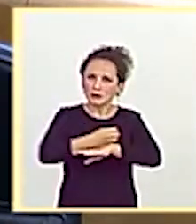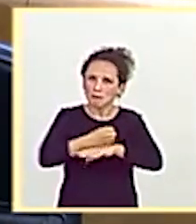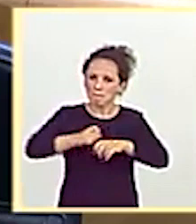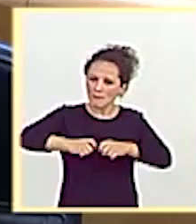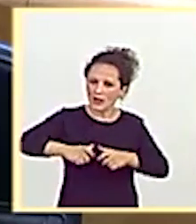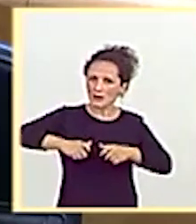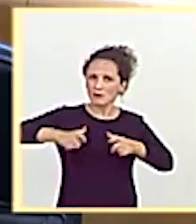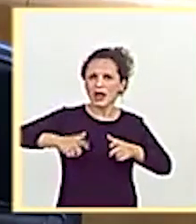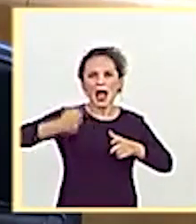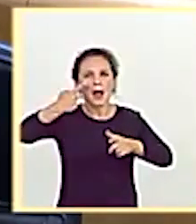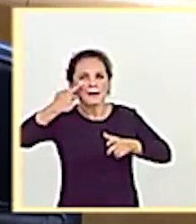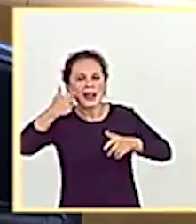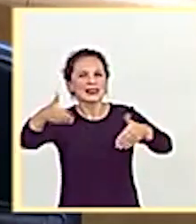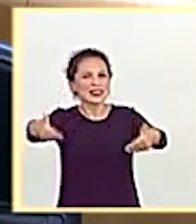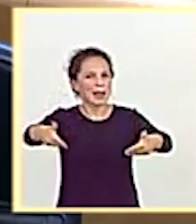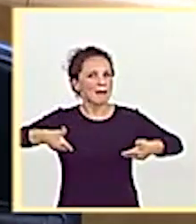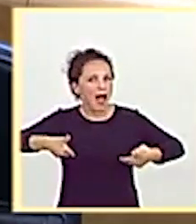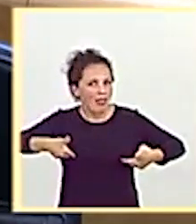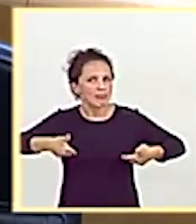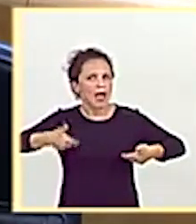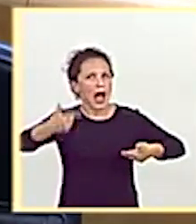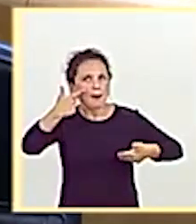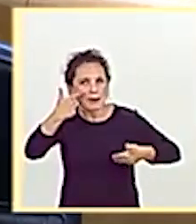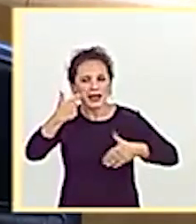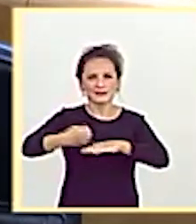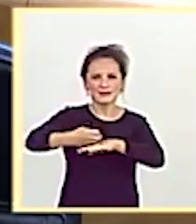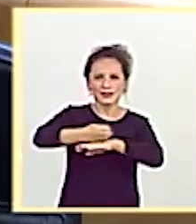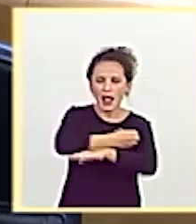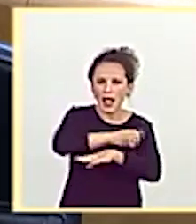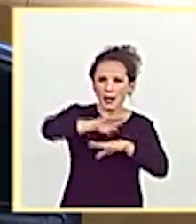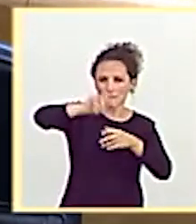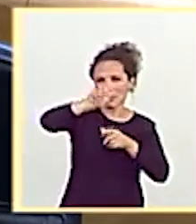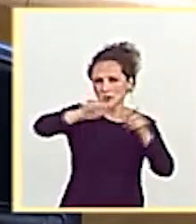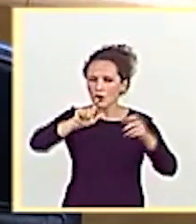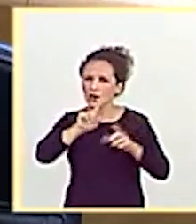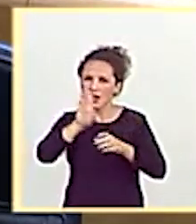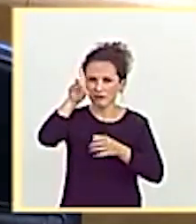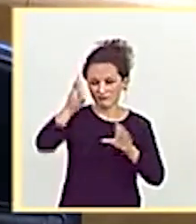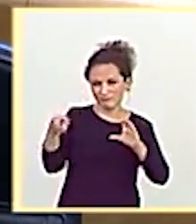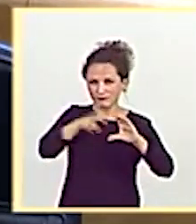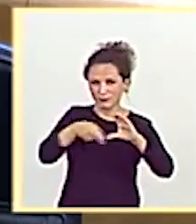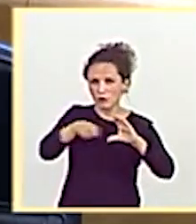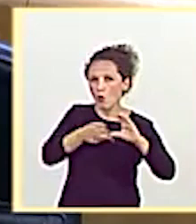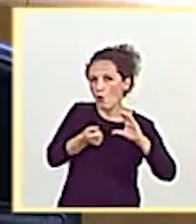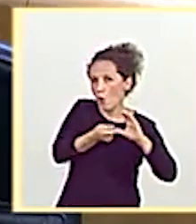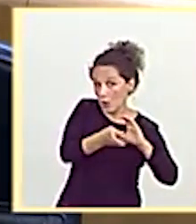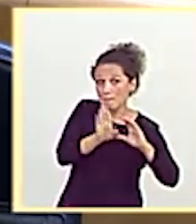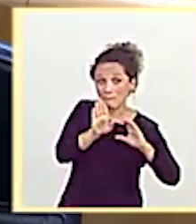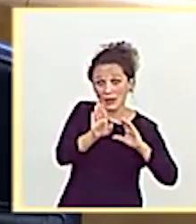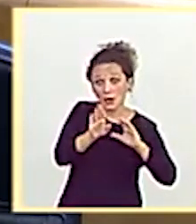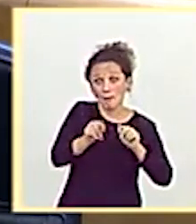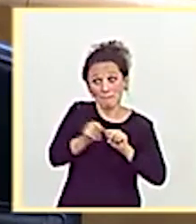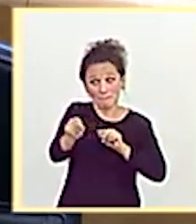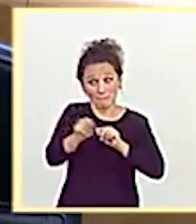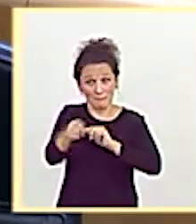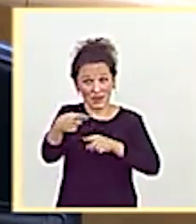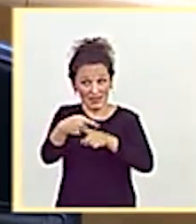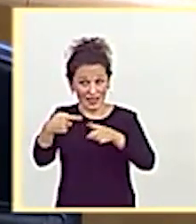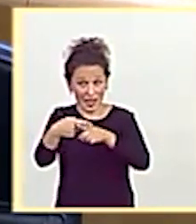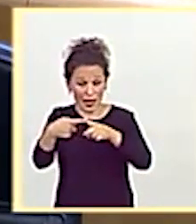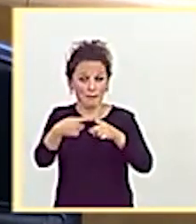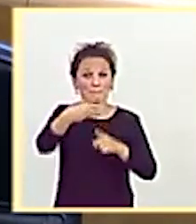demanda y la propia ocupación de los trenes. Y, en este sentido, desde principios de octubre hemos ampliado los trenes de media distancia entre Miranda del Euro y Victoria.